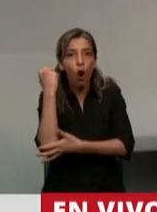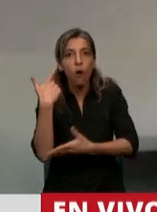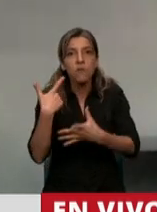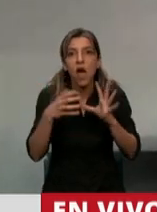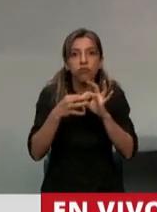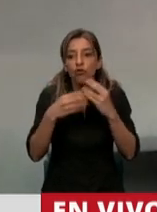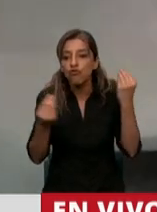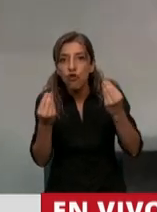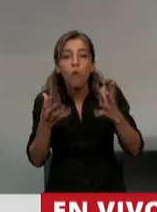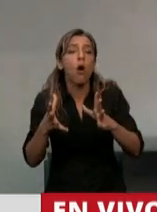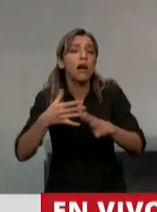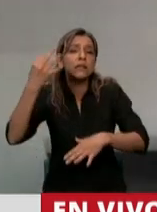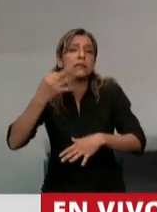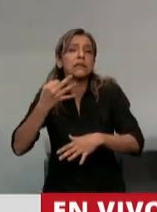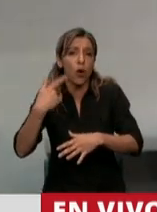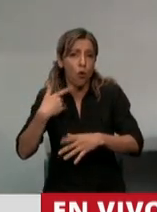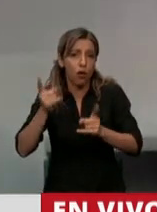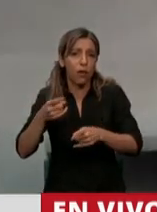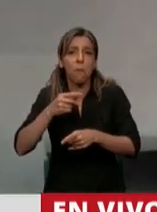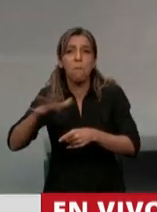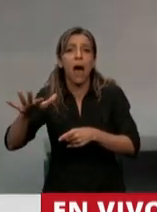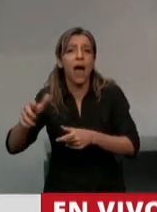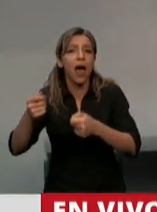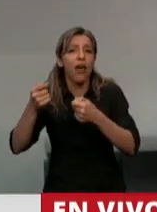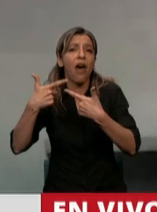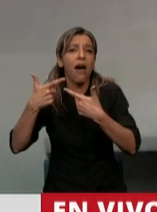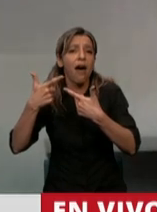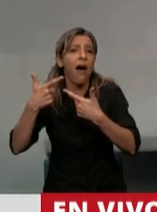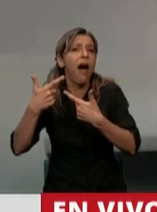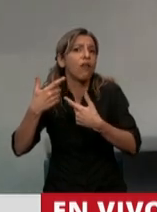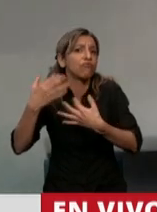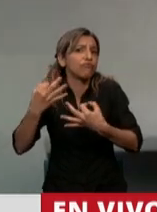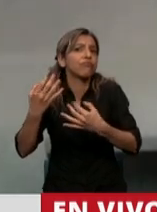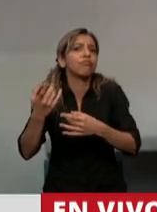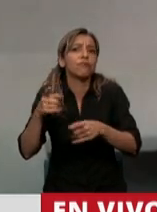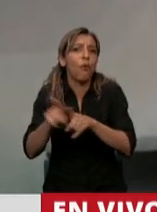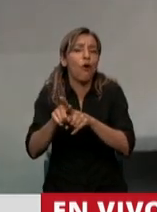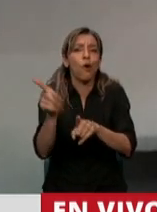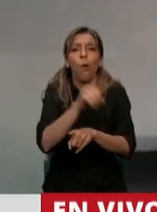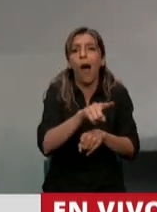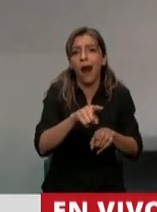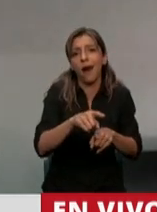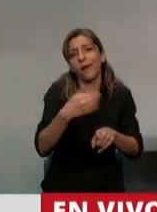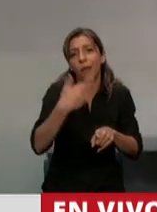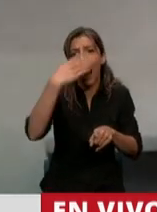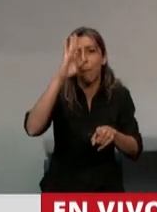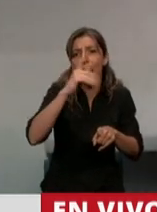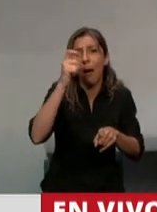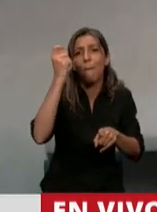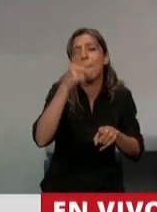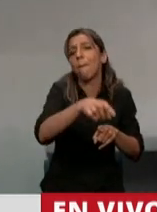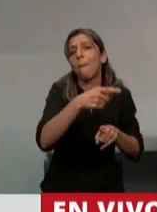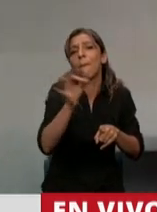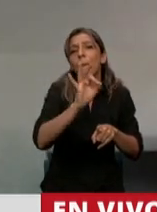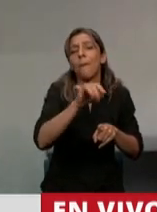a nuestra pampa húmeda. Pero tener la idea ya de que Argentina cuenta con otra pampa húmeda como cuenta con